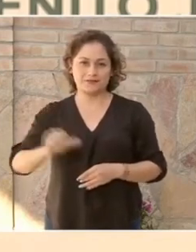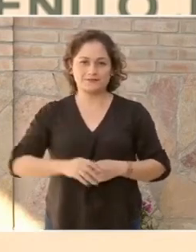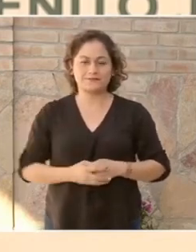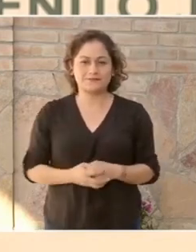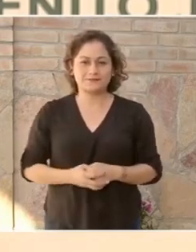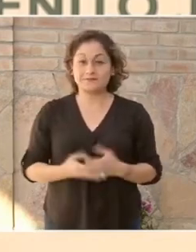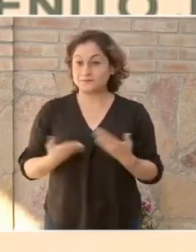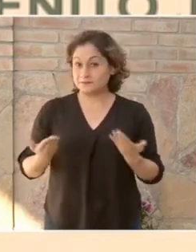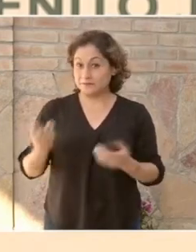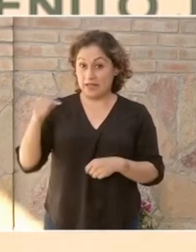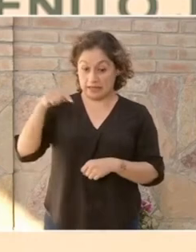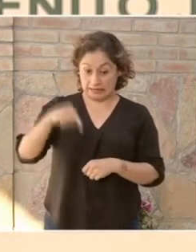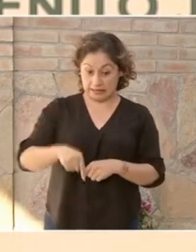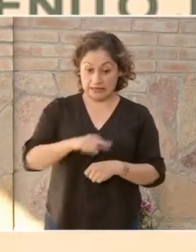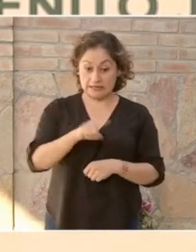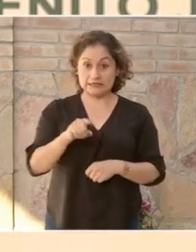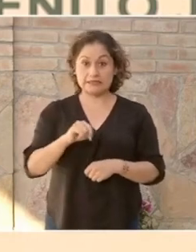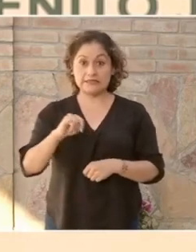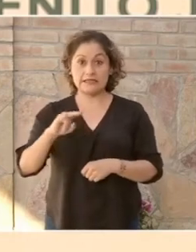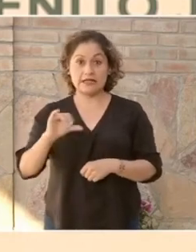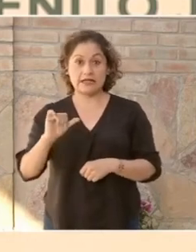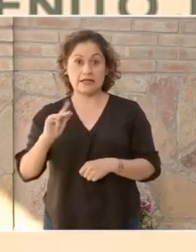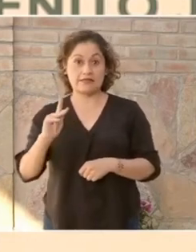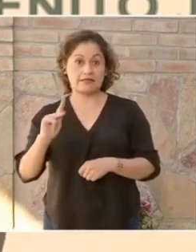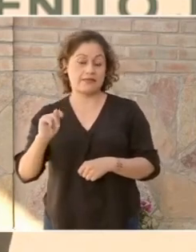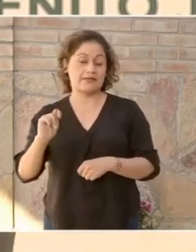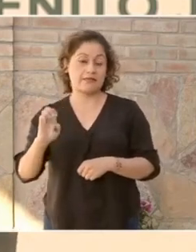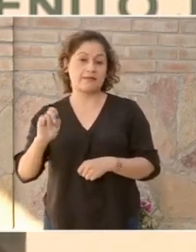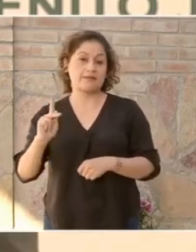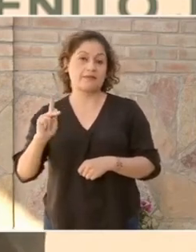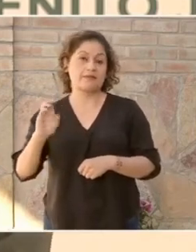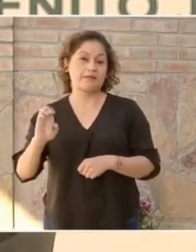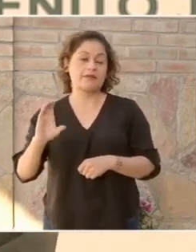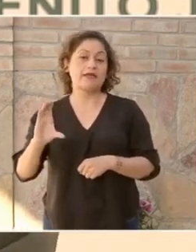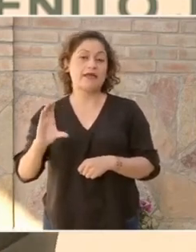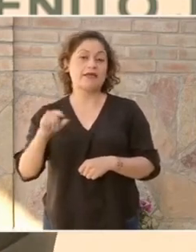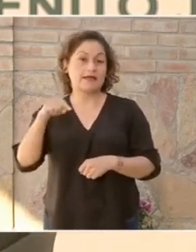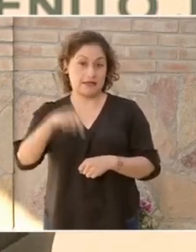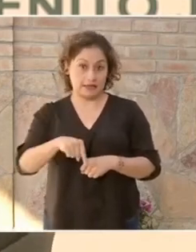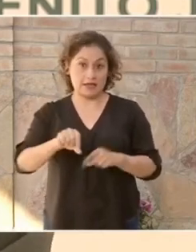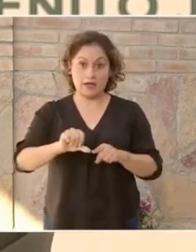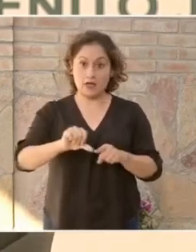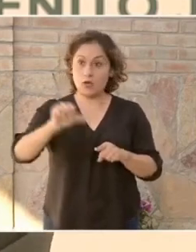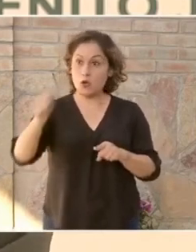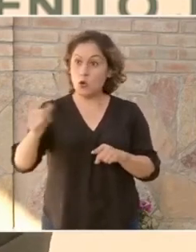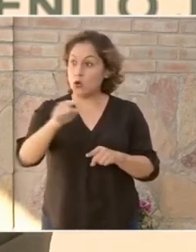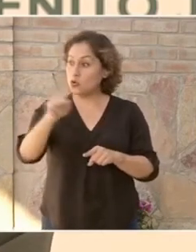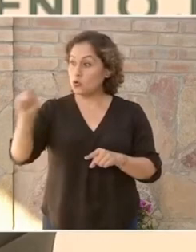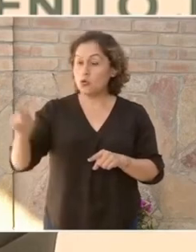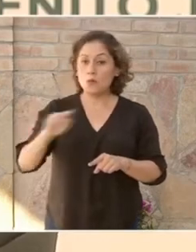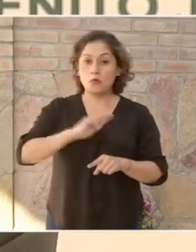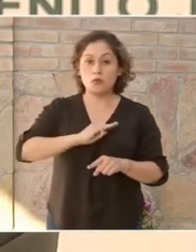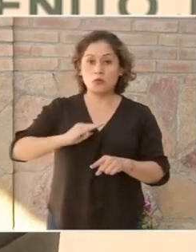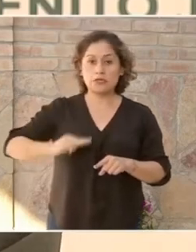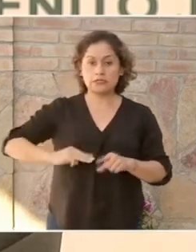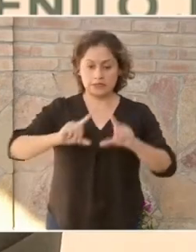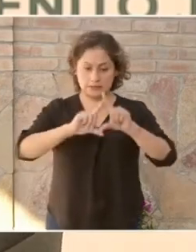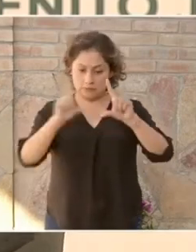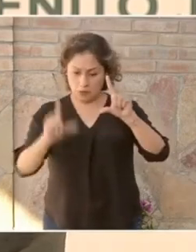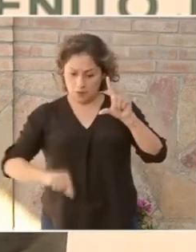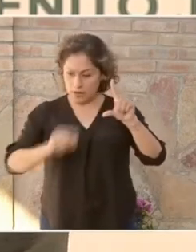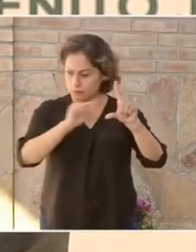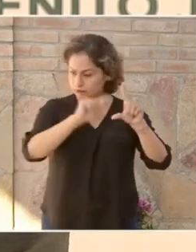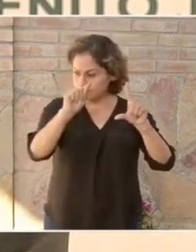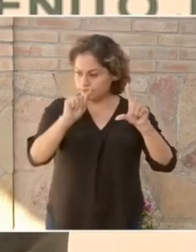en Sinacatepec, en todos los municipios de México, se